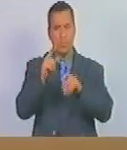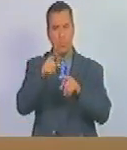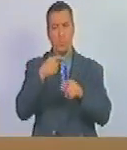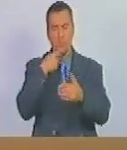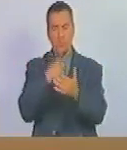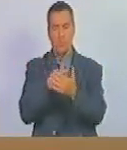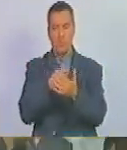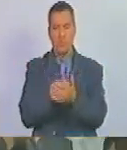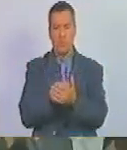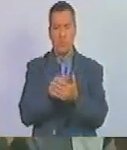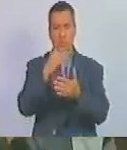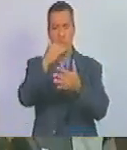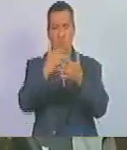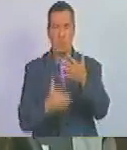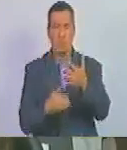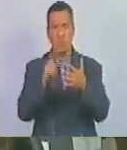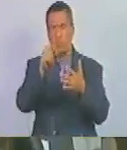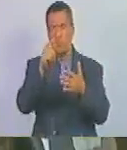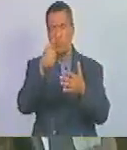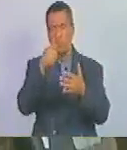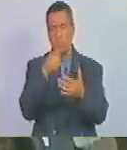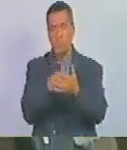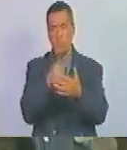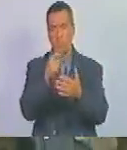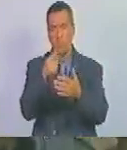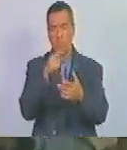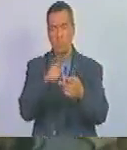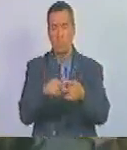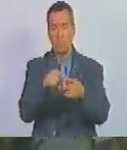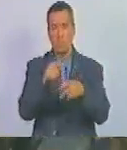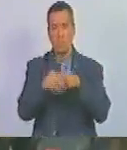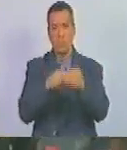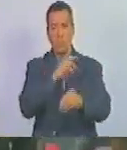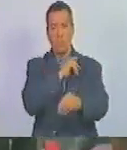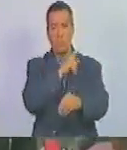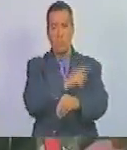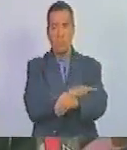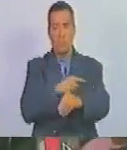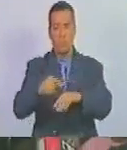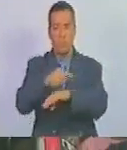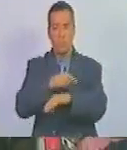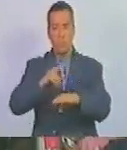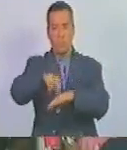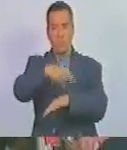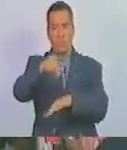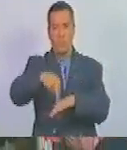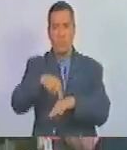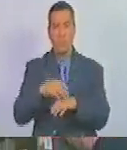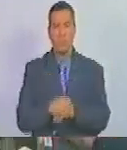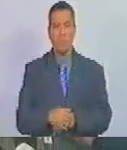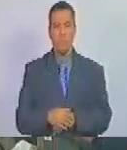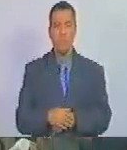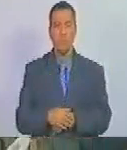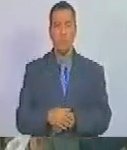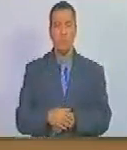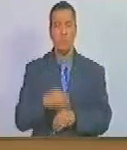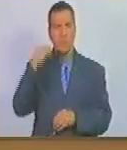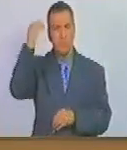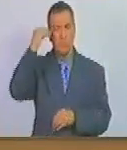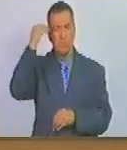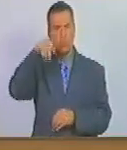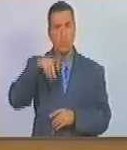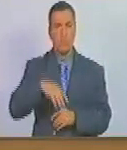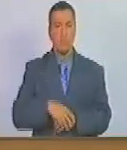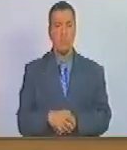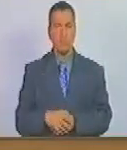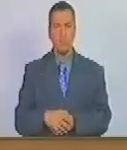salario será inferior al salario mínimo fijado por el Poder Ejecutivo Nacional esto se da lo presidencia en consideración